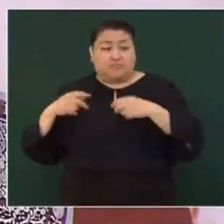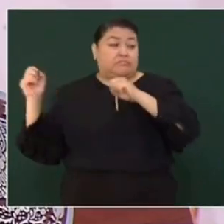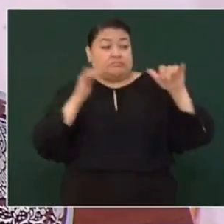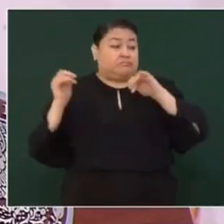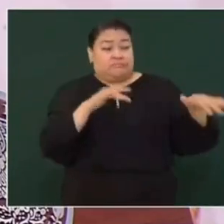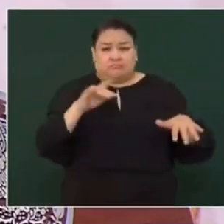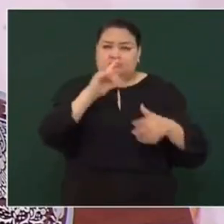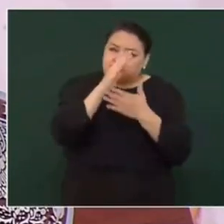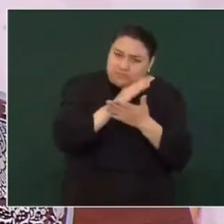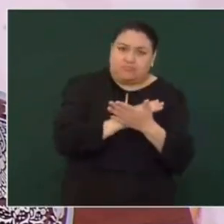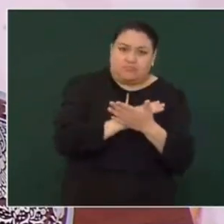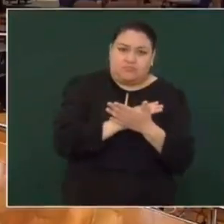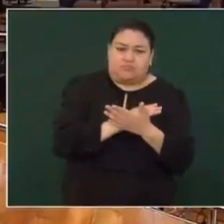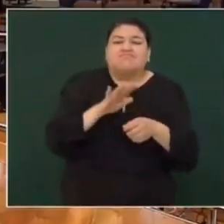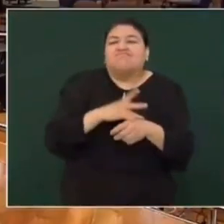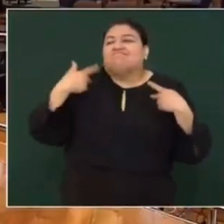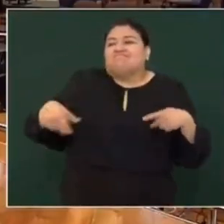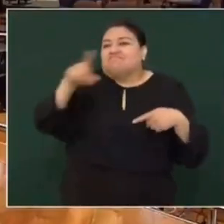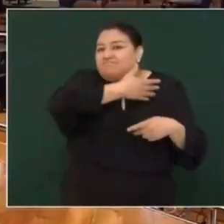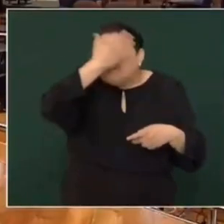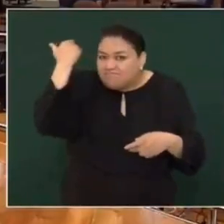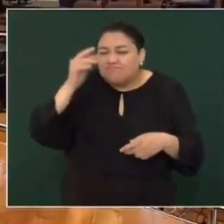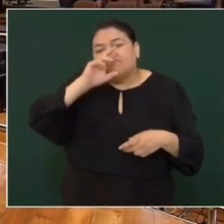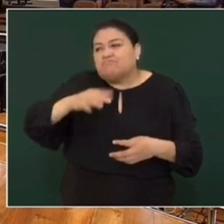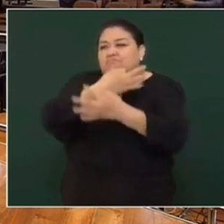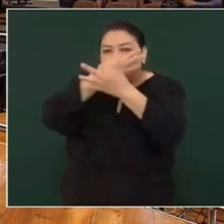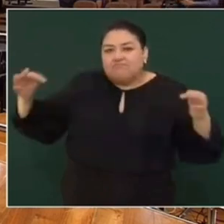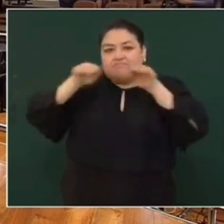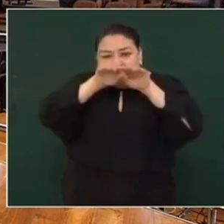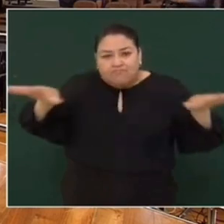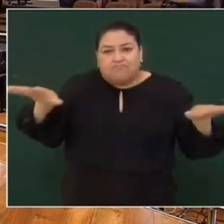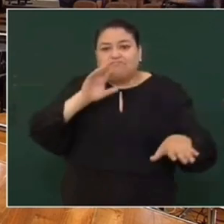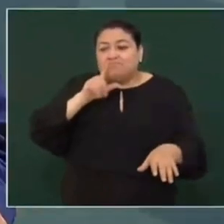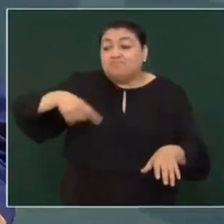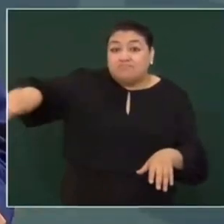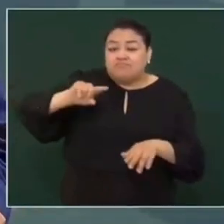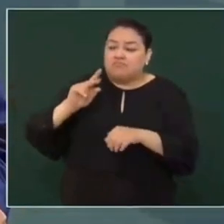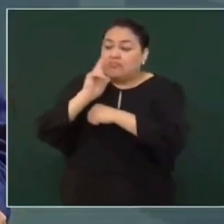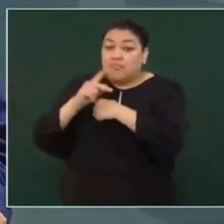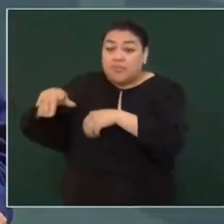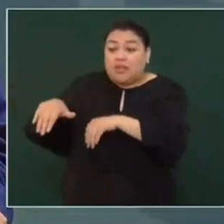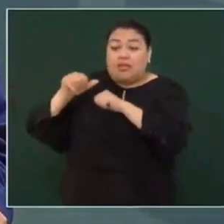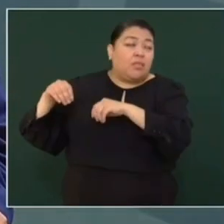flujo migratorio a partir de la desinformación y que se corran riesgos.